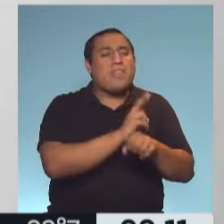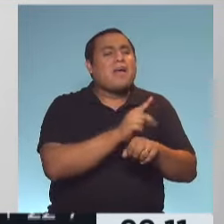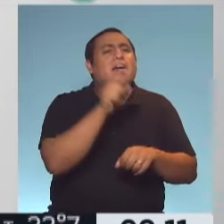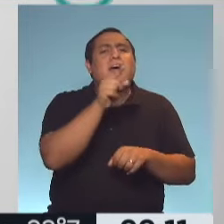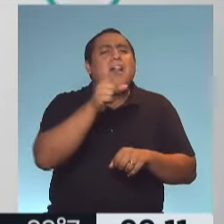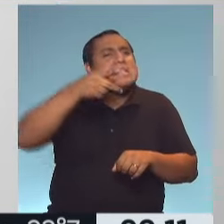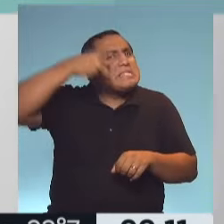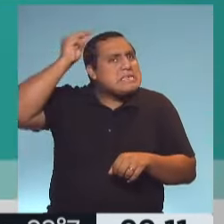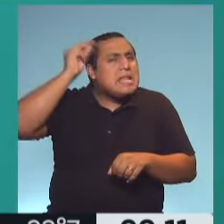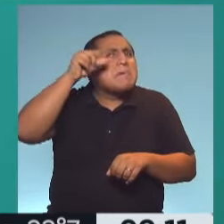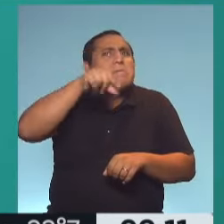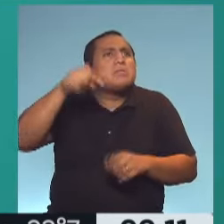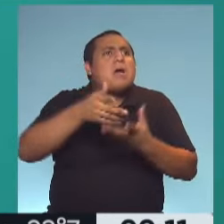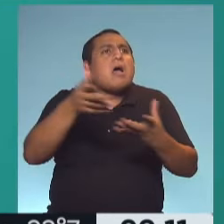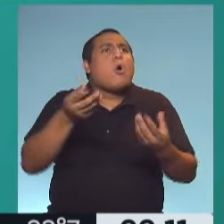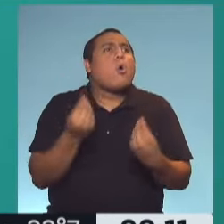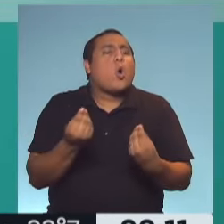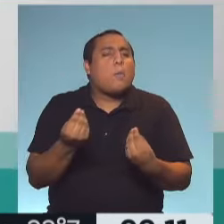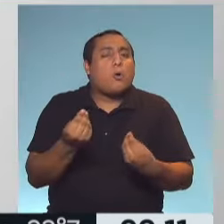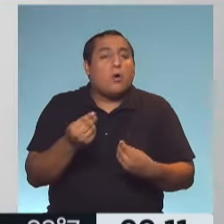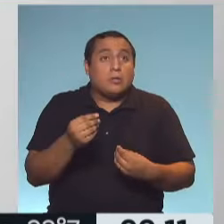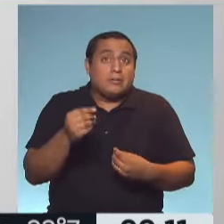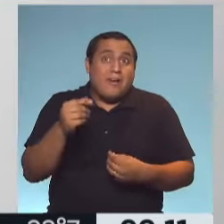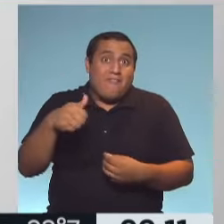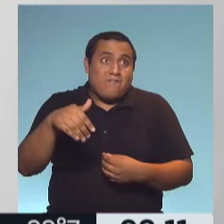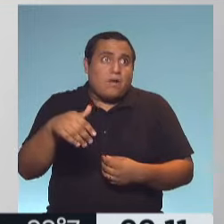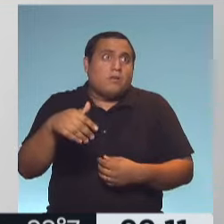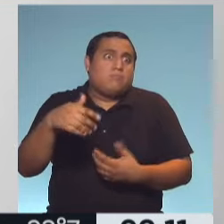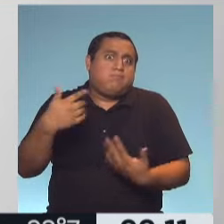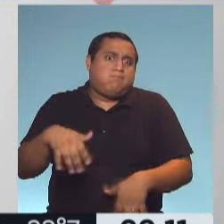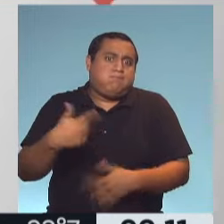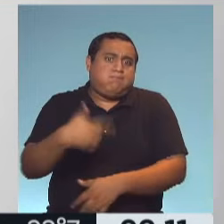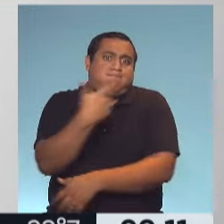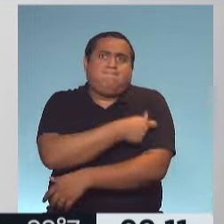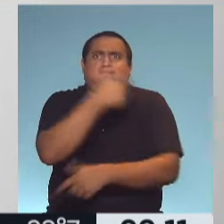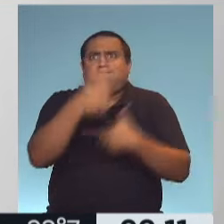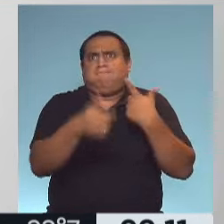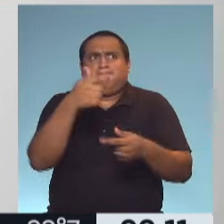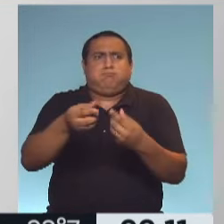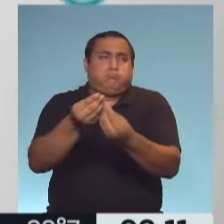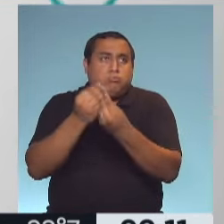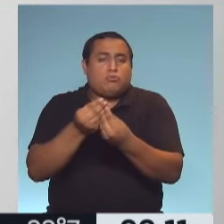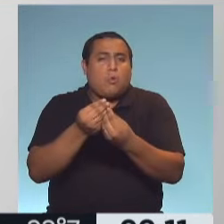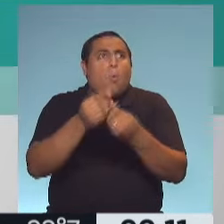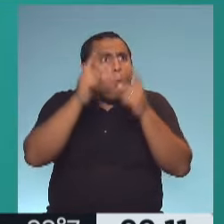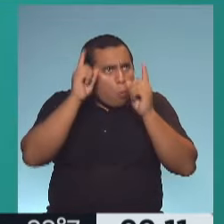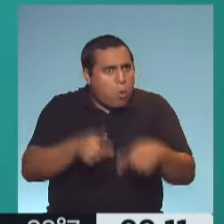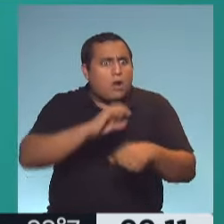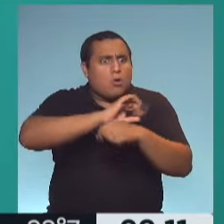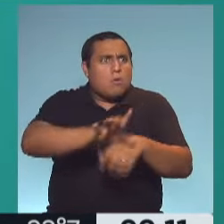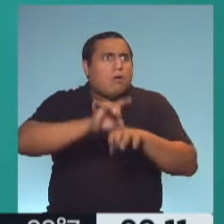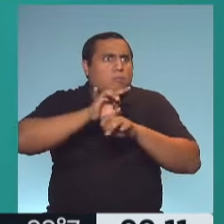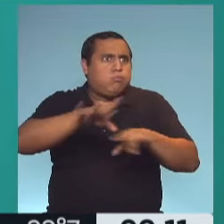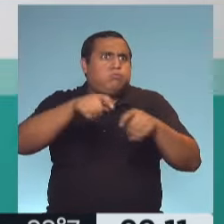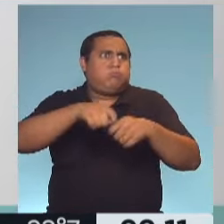respuesta social, no? Frente a una posibilidad de vacunación de más del 25% de la población, se están detectando muchos casos